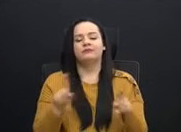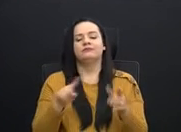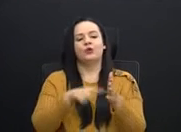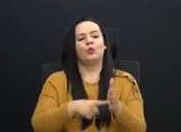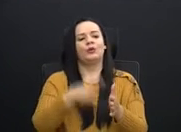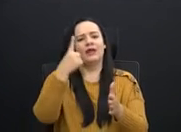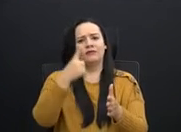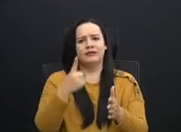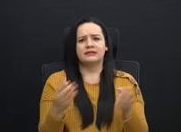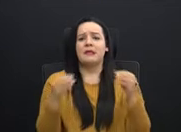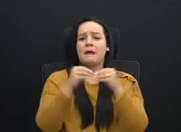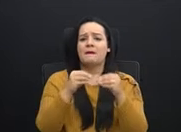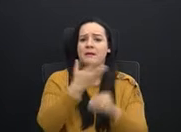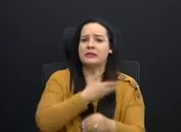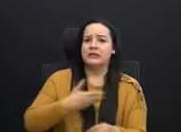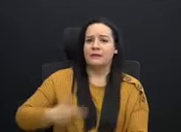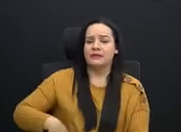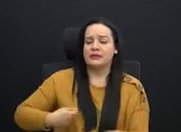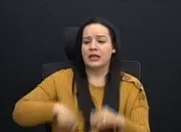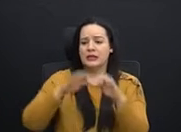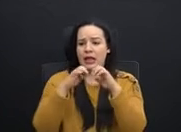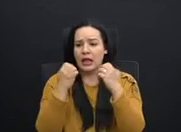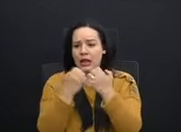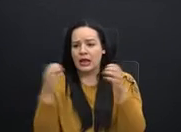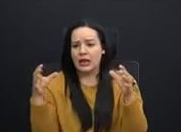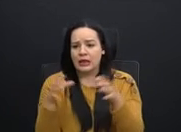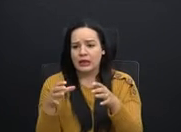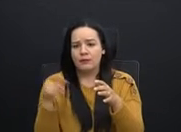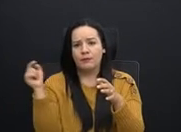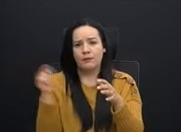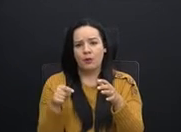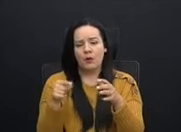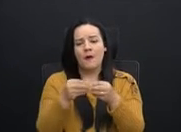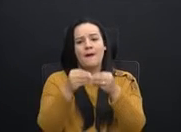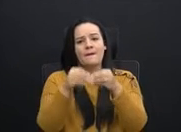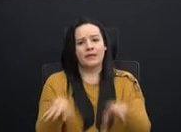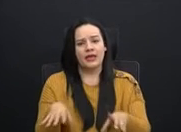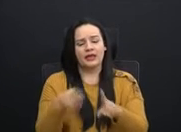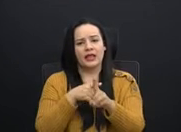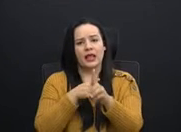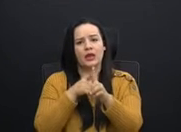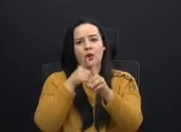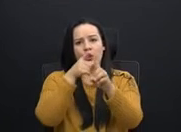más el Presidente y su equipo pierden el norte en la ejecución.